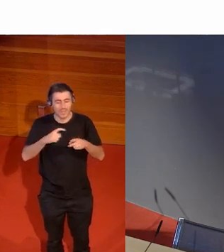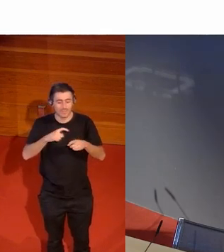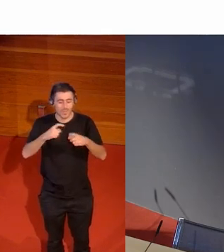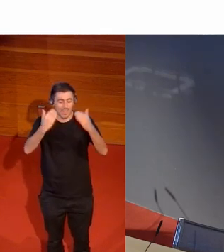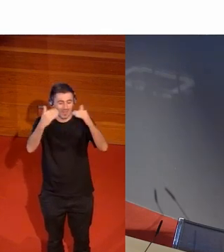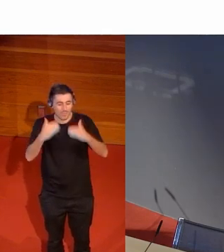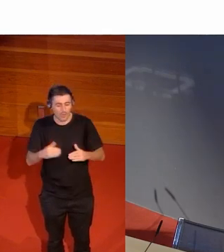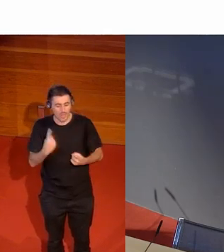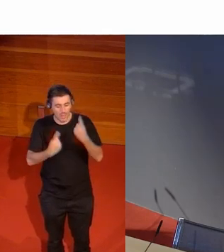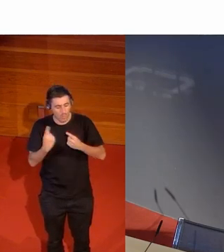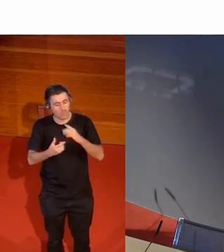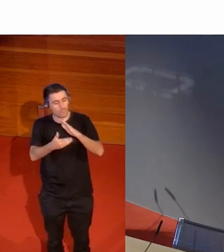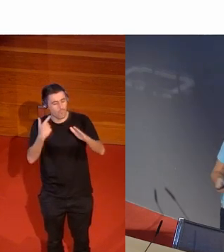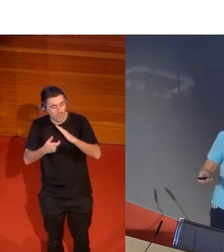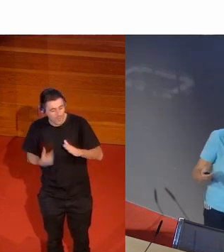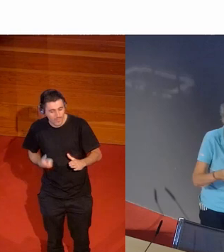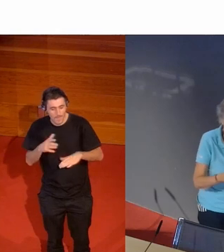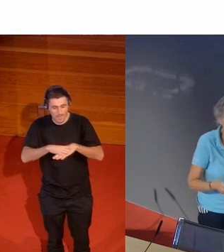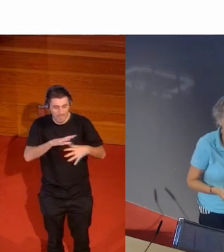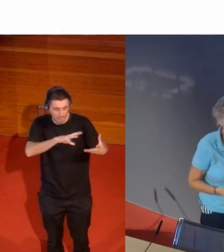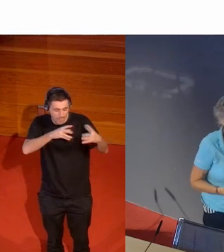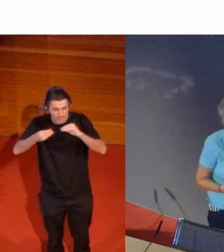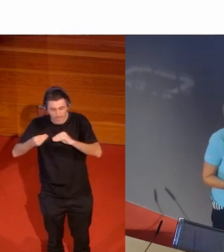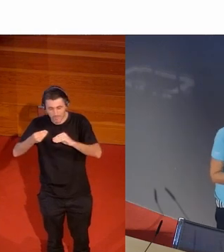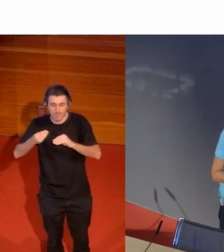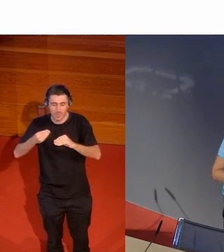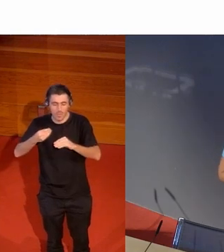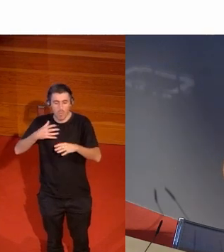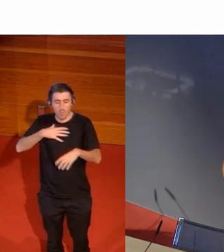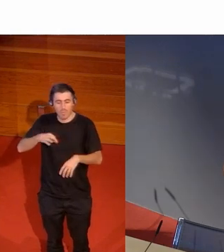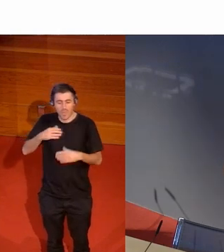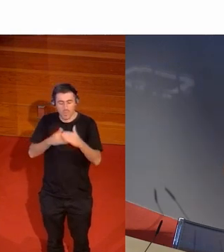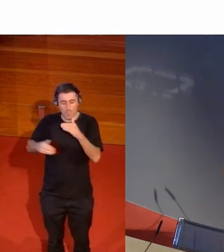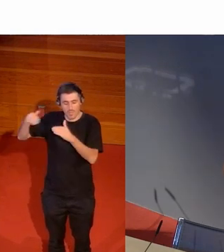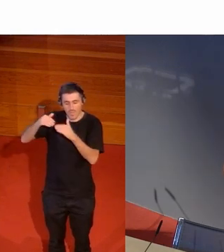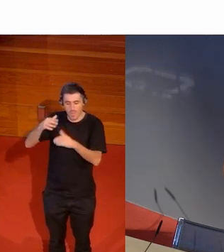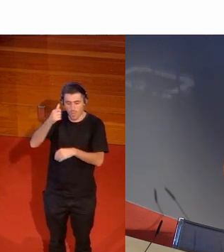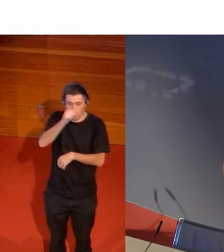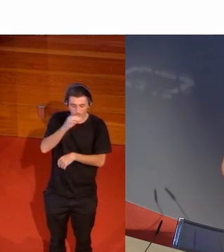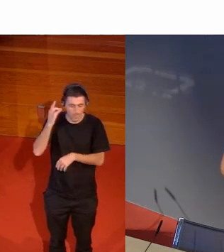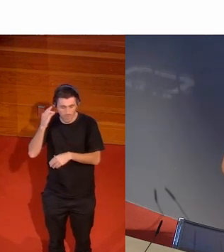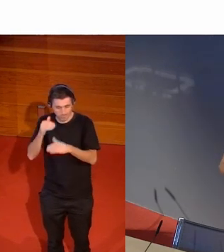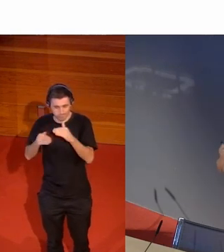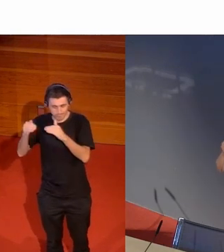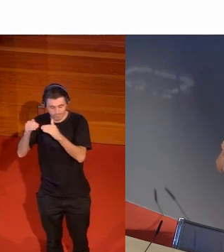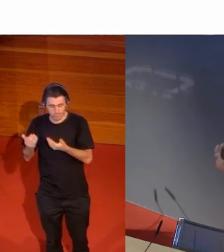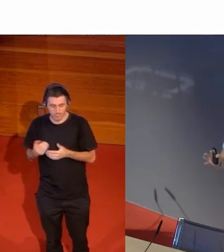para que sea hombres y mujeres y poco a poco haya igualdad en esa disciplina